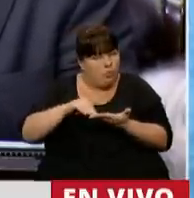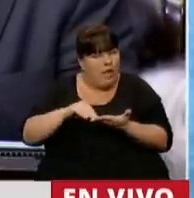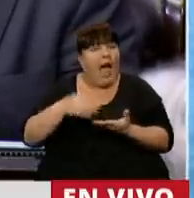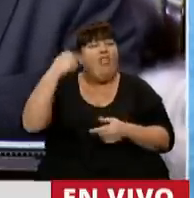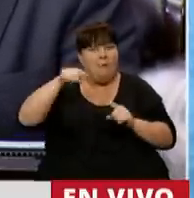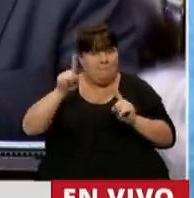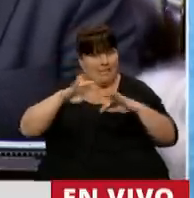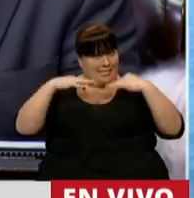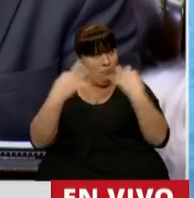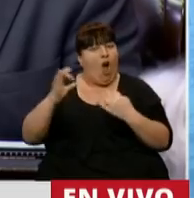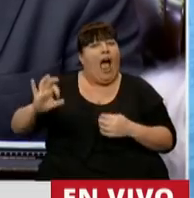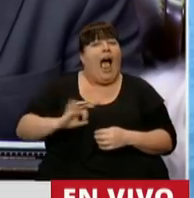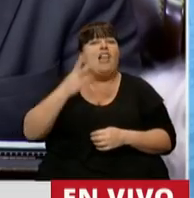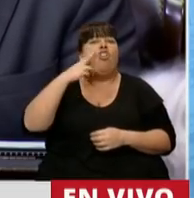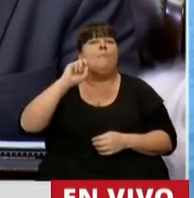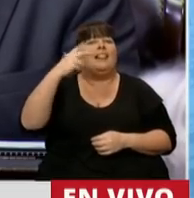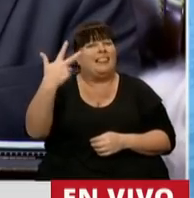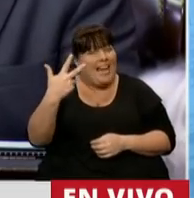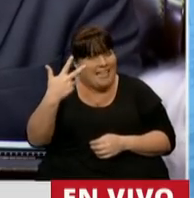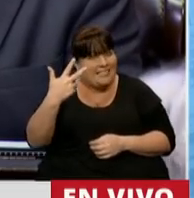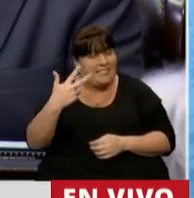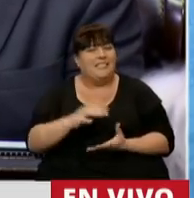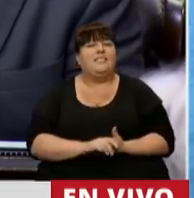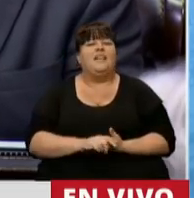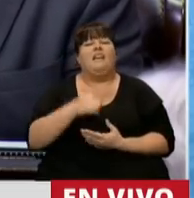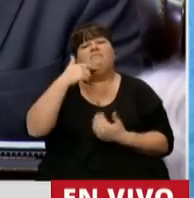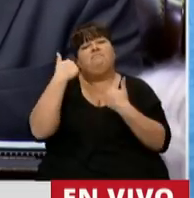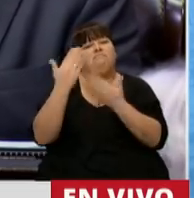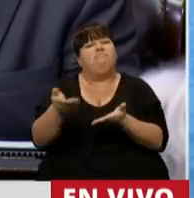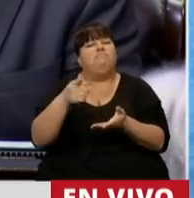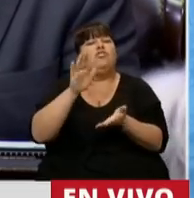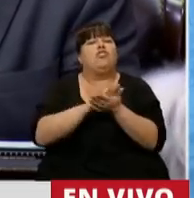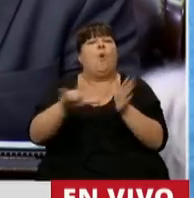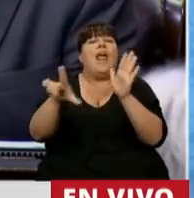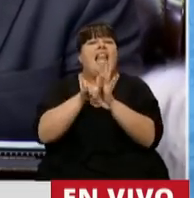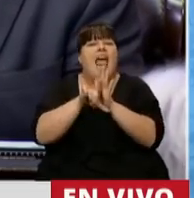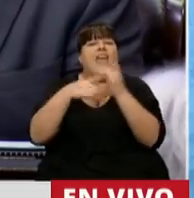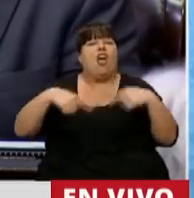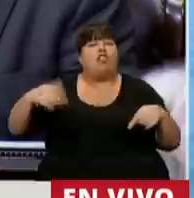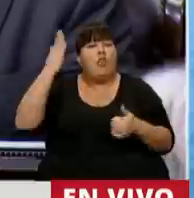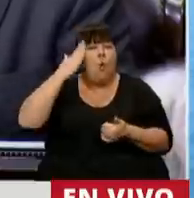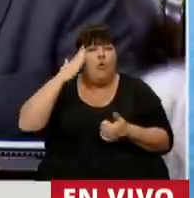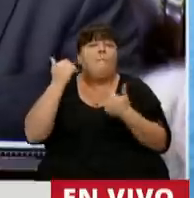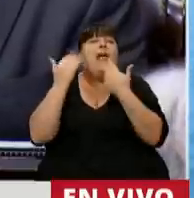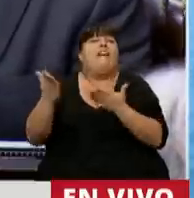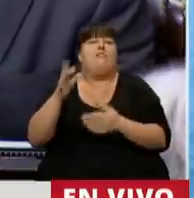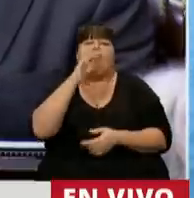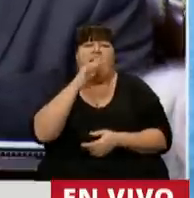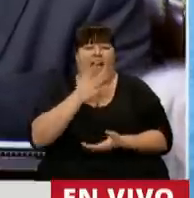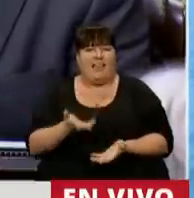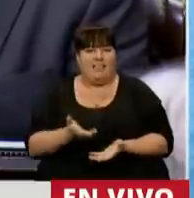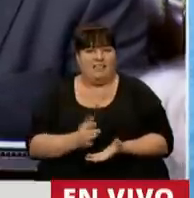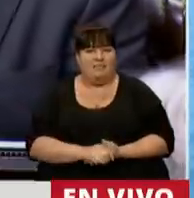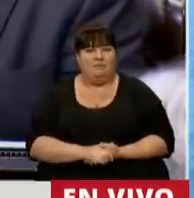cuando en este recinto, en el año 2003, se hizo la excepción con la ley de bienes culturales en favor de Clarín.